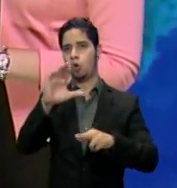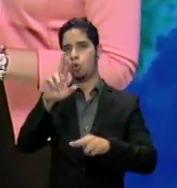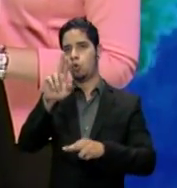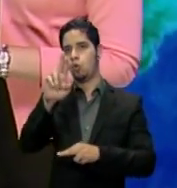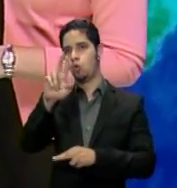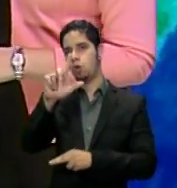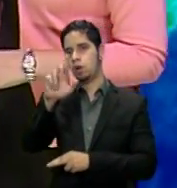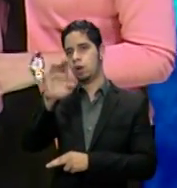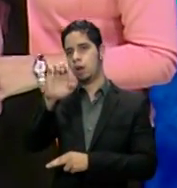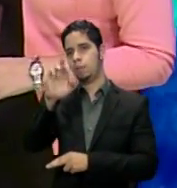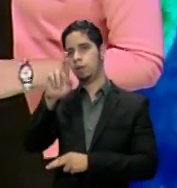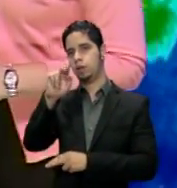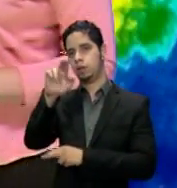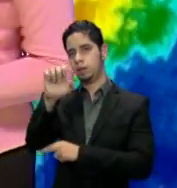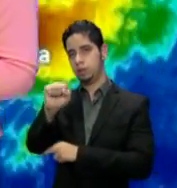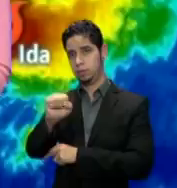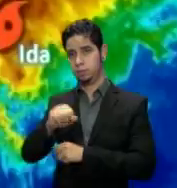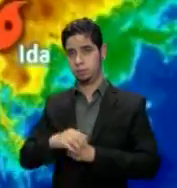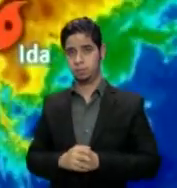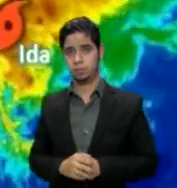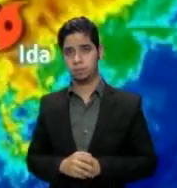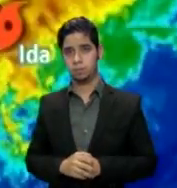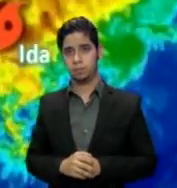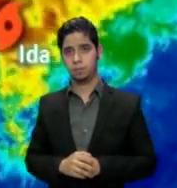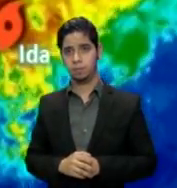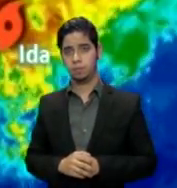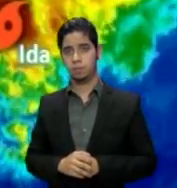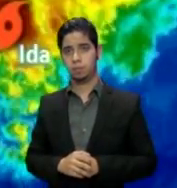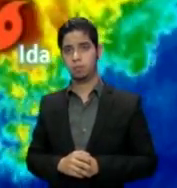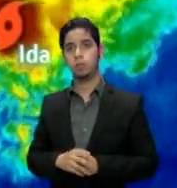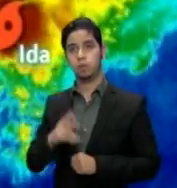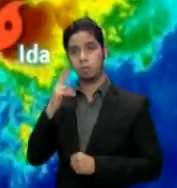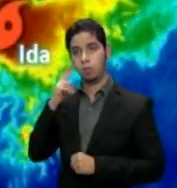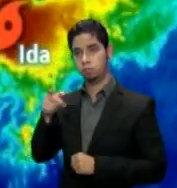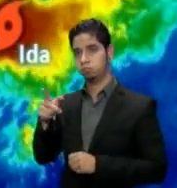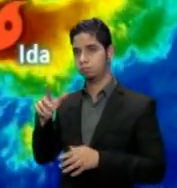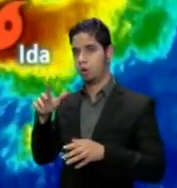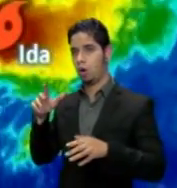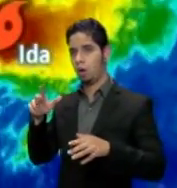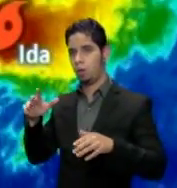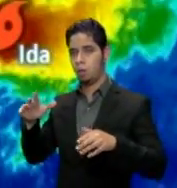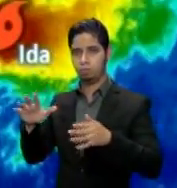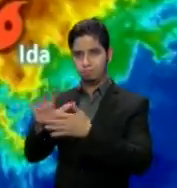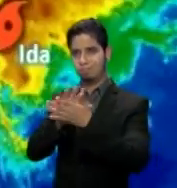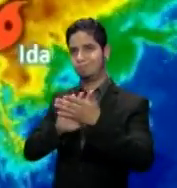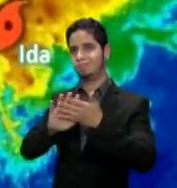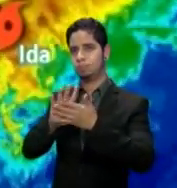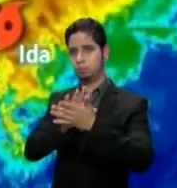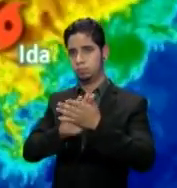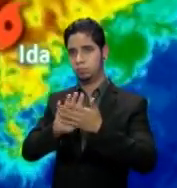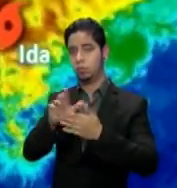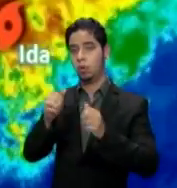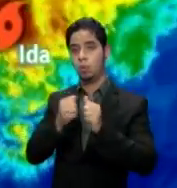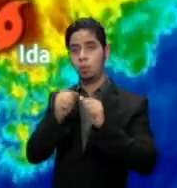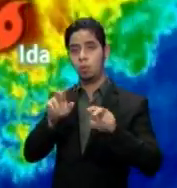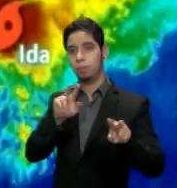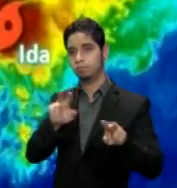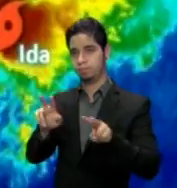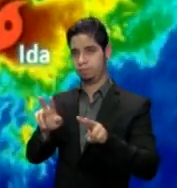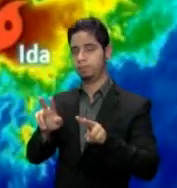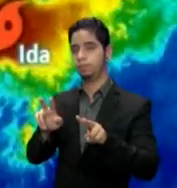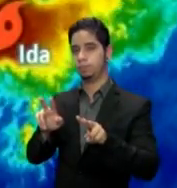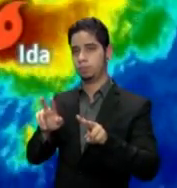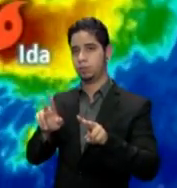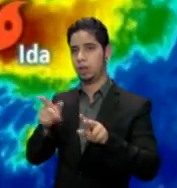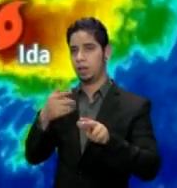superficie fluye del sureste interactuando con esa vaguada en niveles altos de la atmósfera que aún persiste en una zona propicia para el